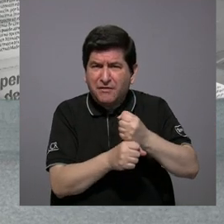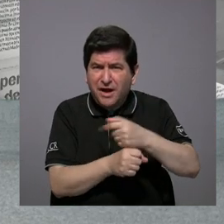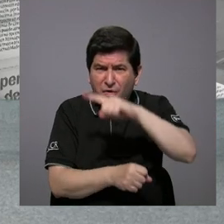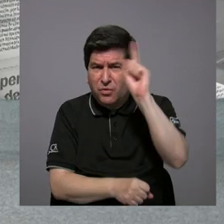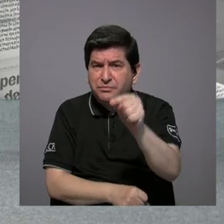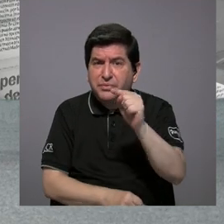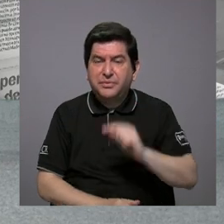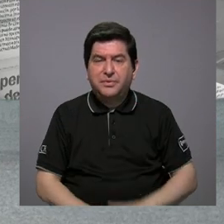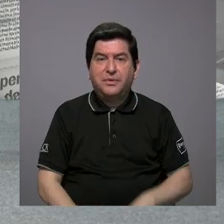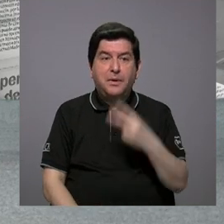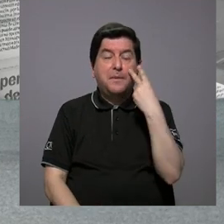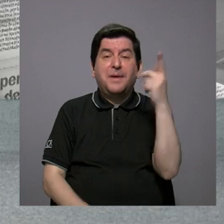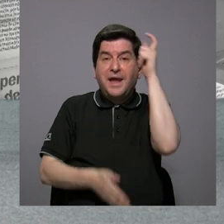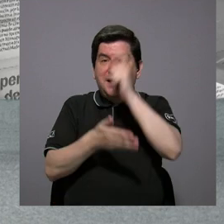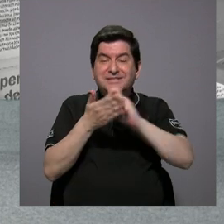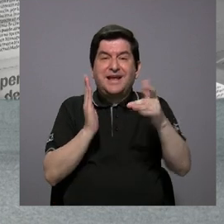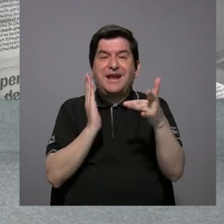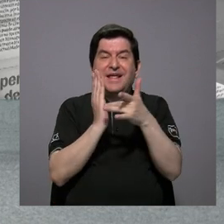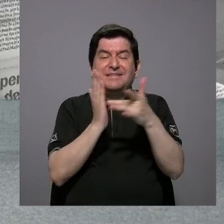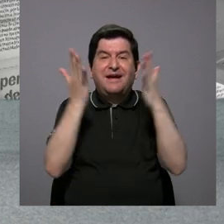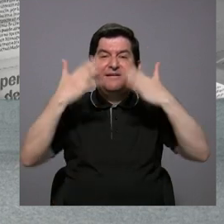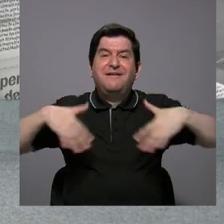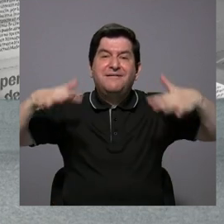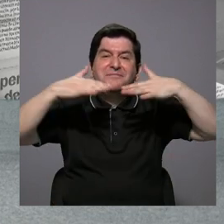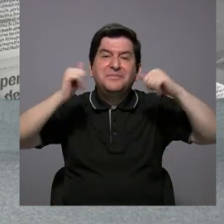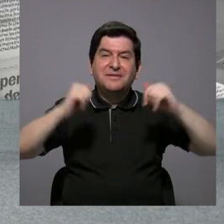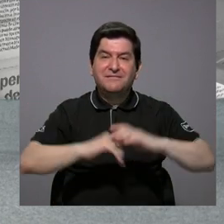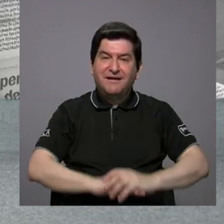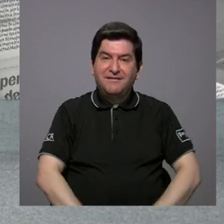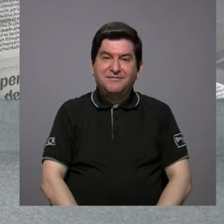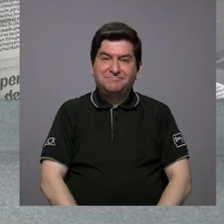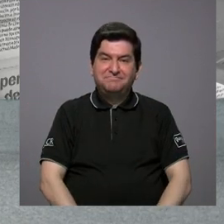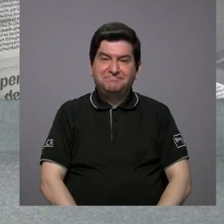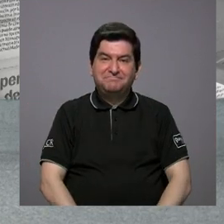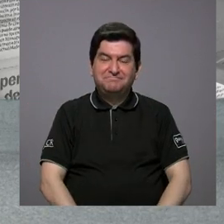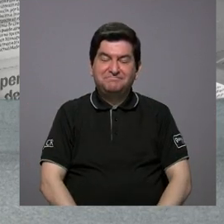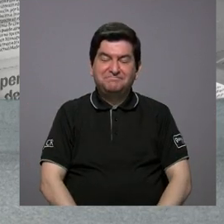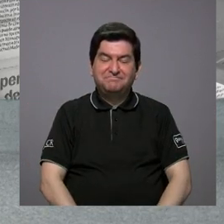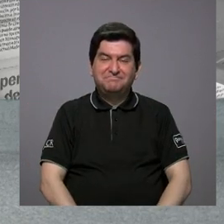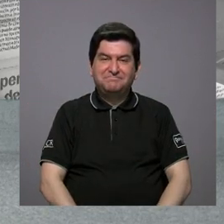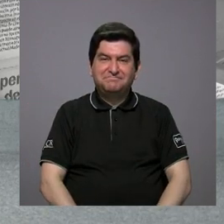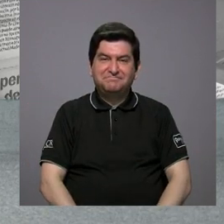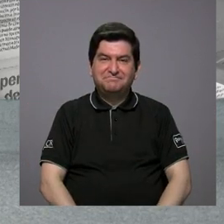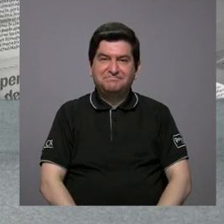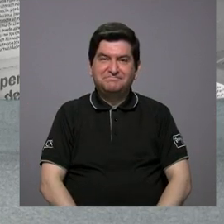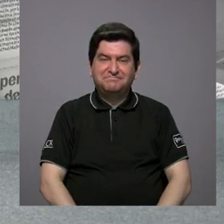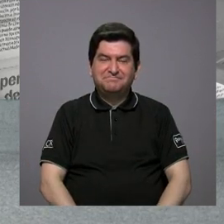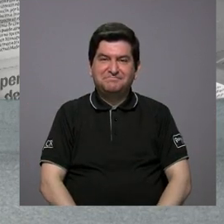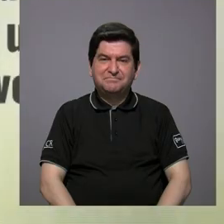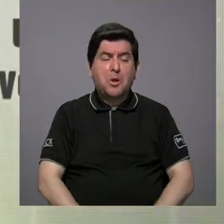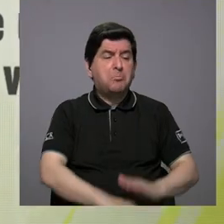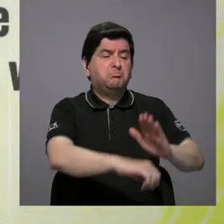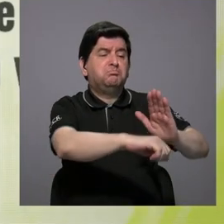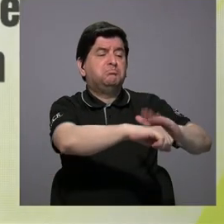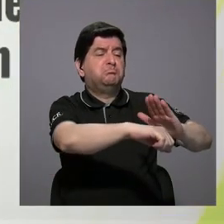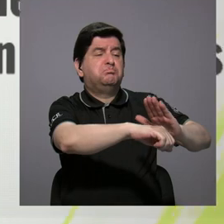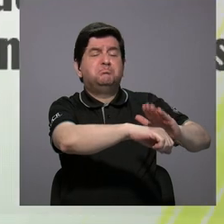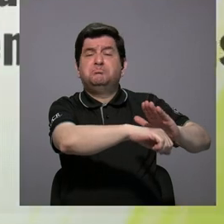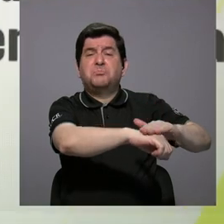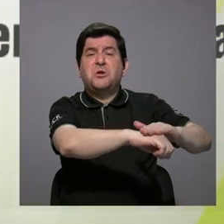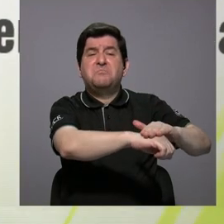Veamos la Secretaría Técnica Ambiental, permitiendo